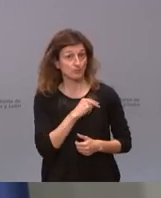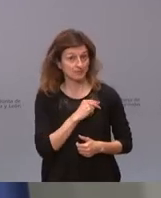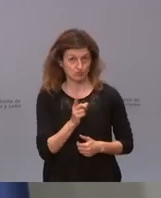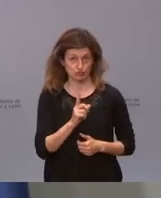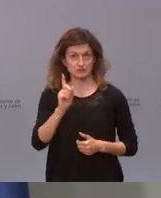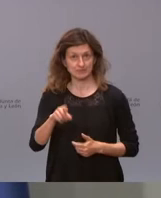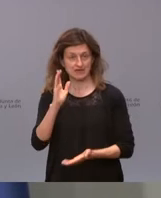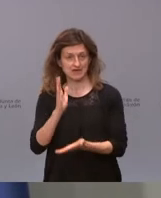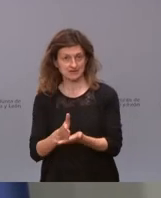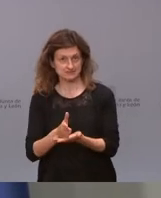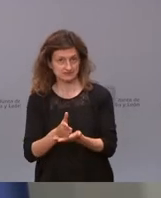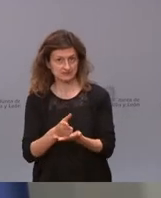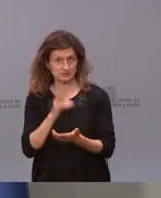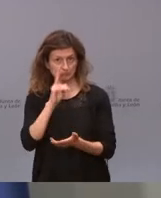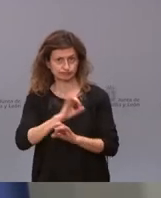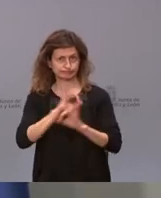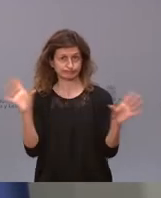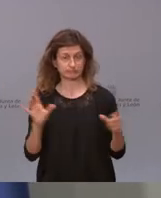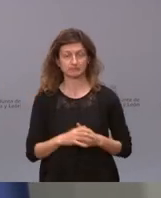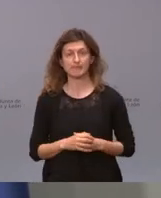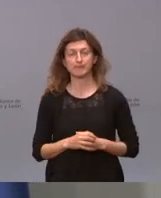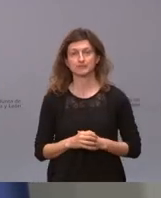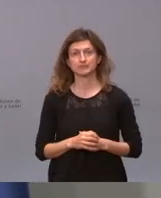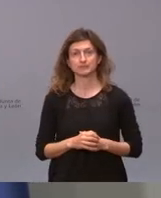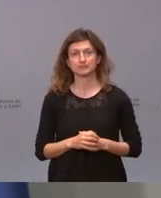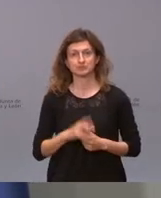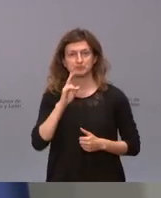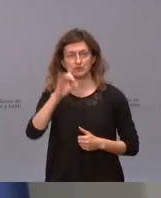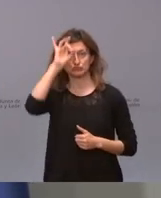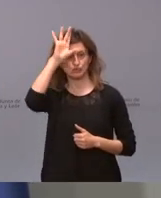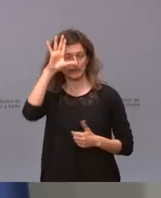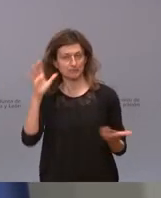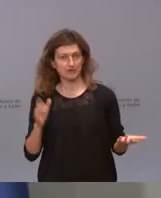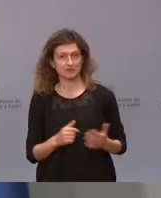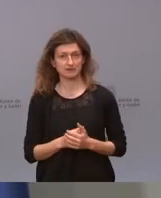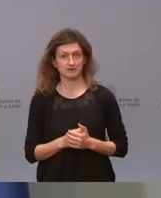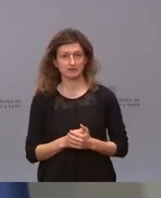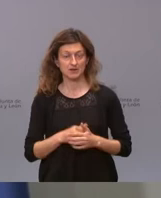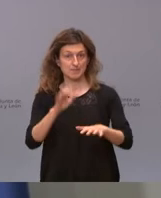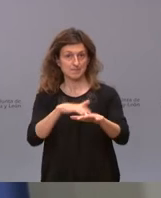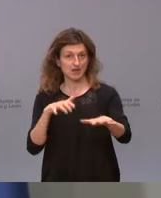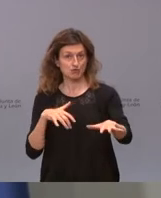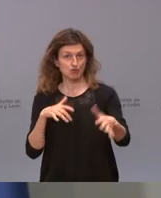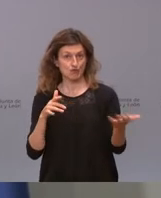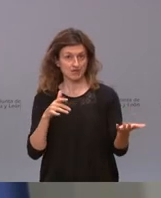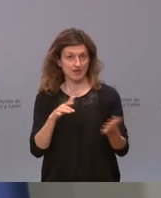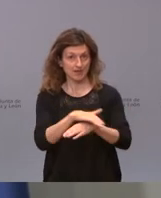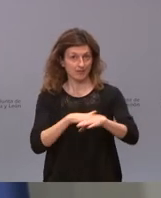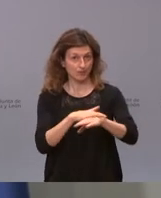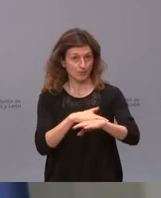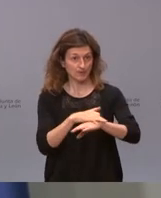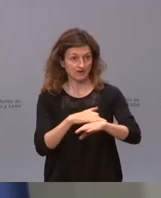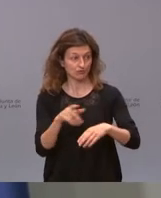castigos. Hay castigos evidentes. Es bastante sorprendente que la mayoría que gobierna